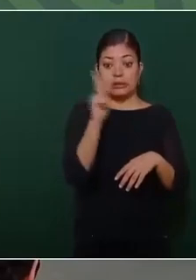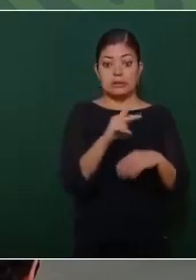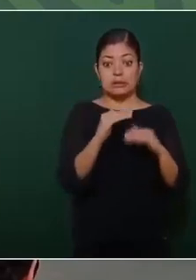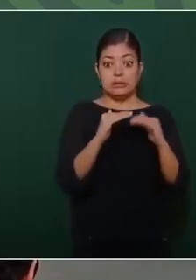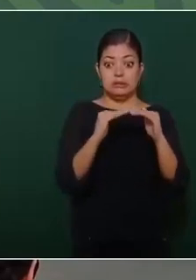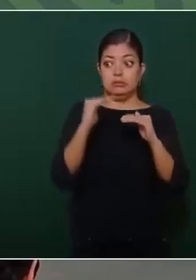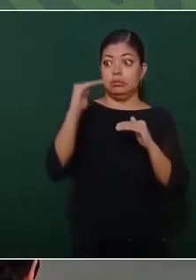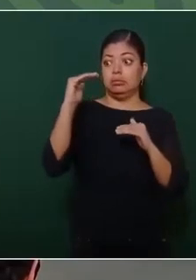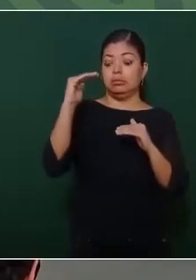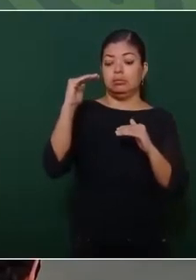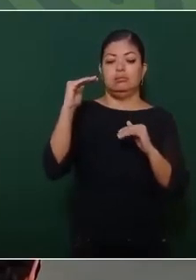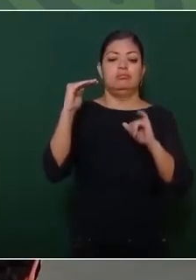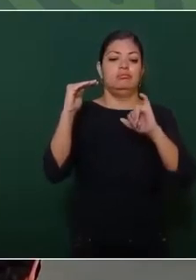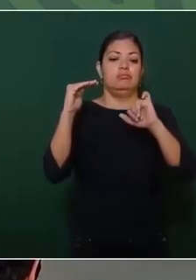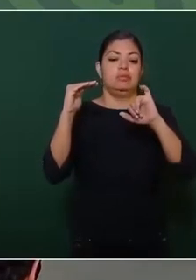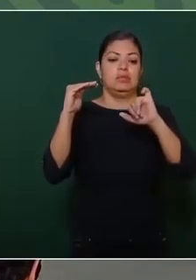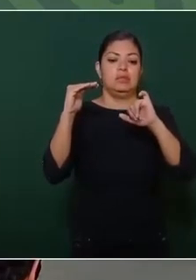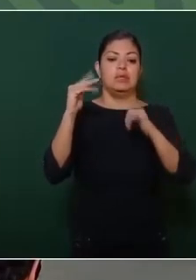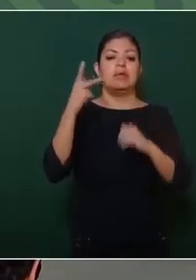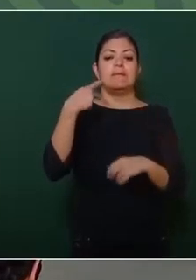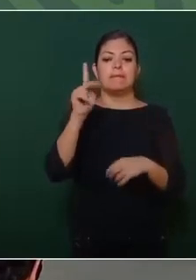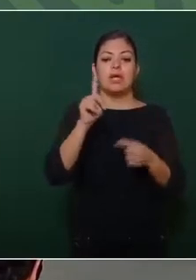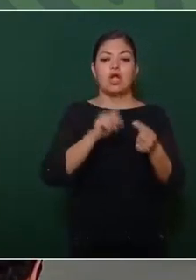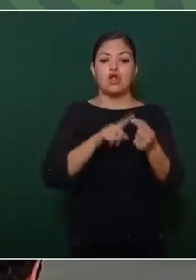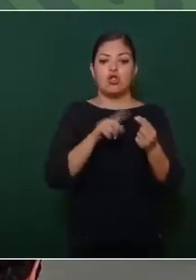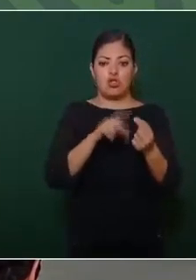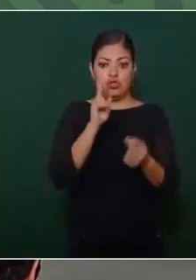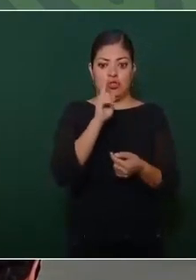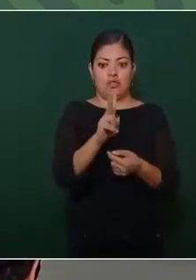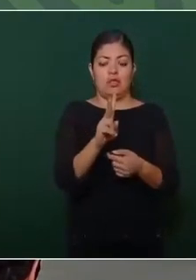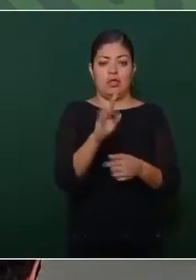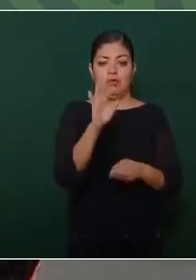Pues sí, pero ¿dónde nos los dejó?